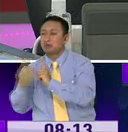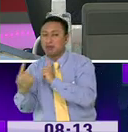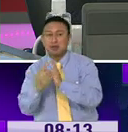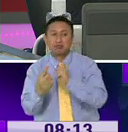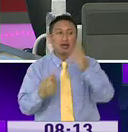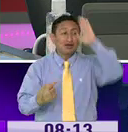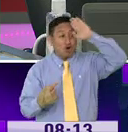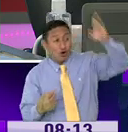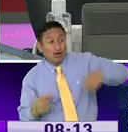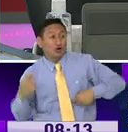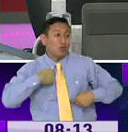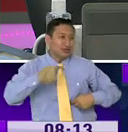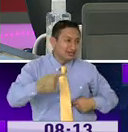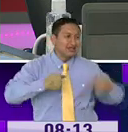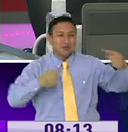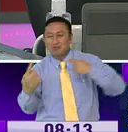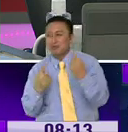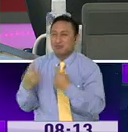a la esquina,